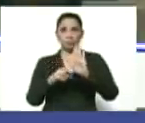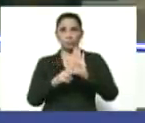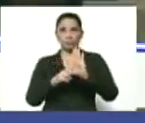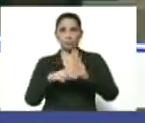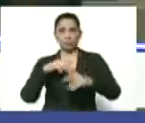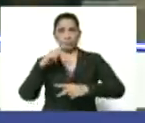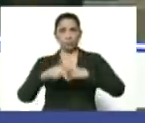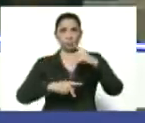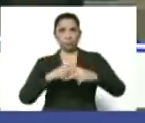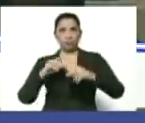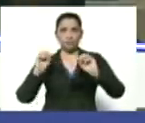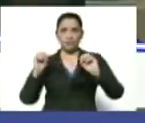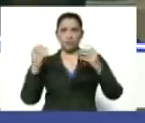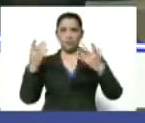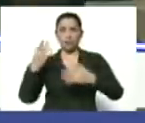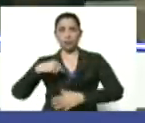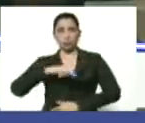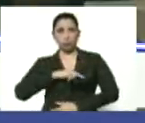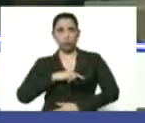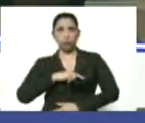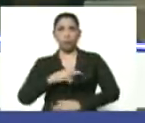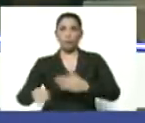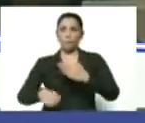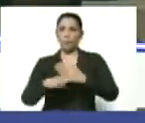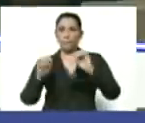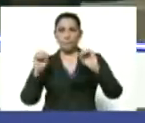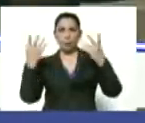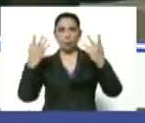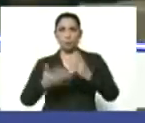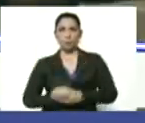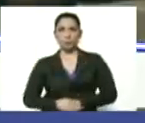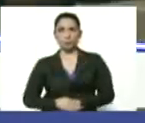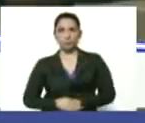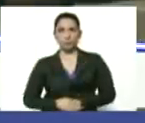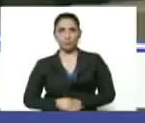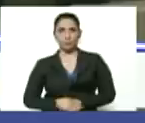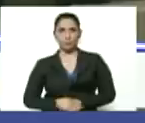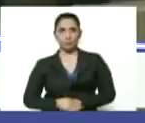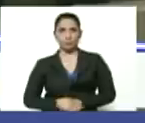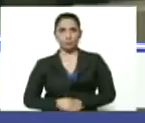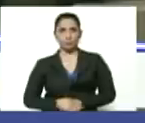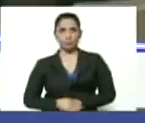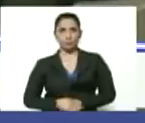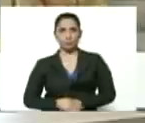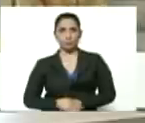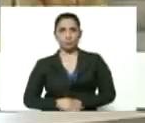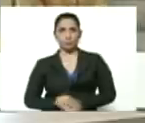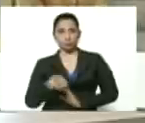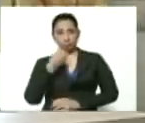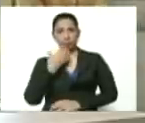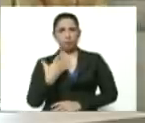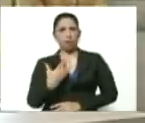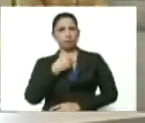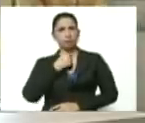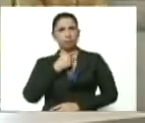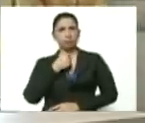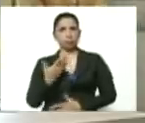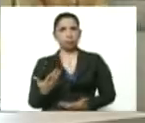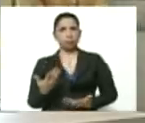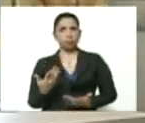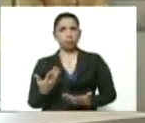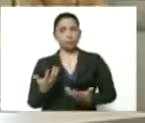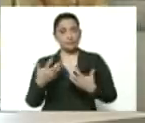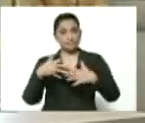Producir es vencer y nosotros venceremos. Adelante. Muy bien, así me gusta pues la